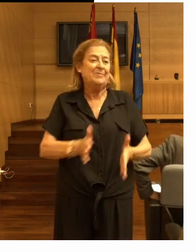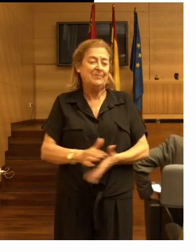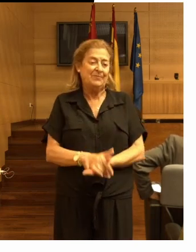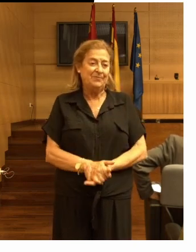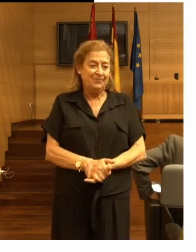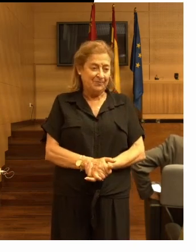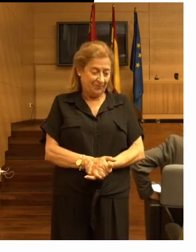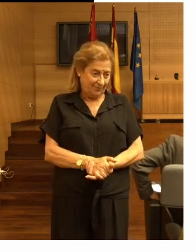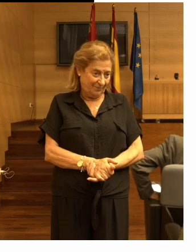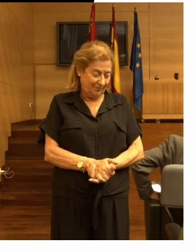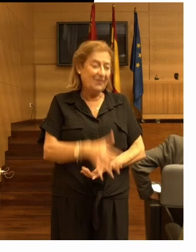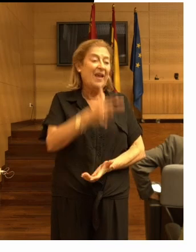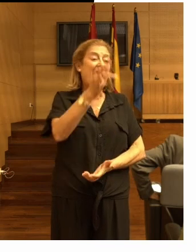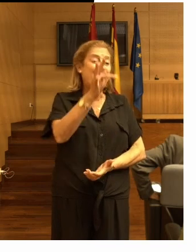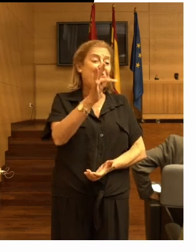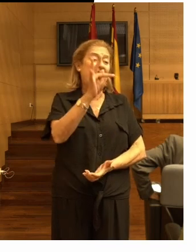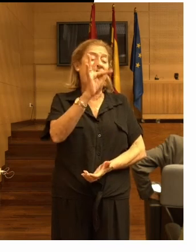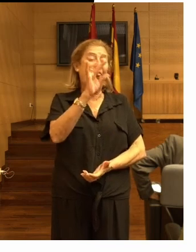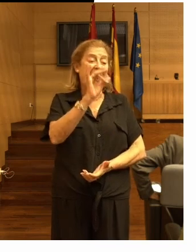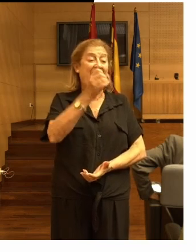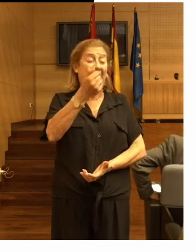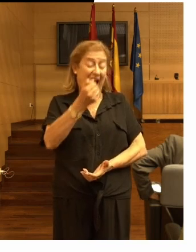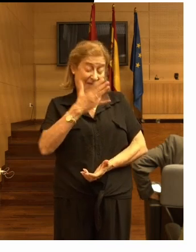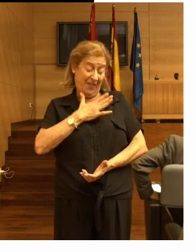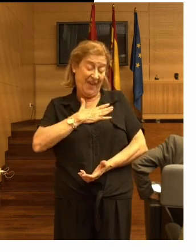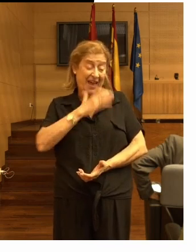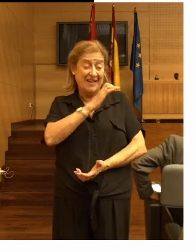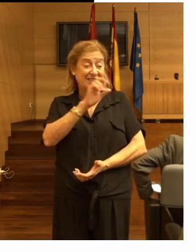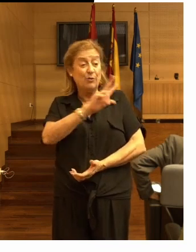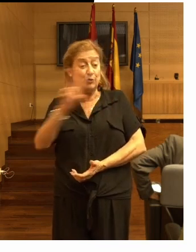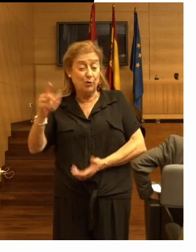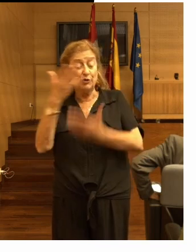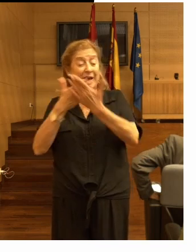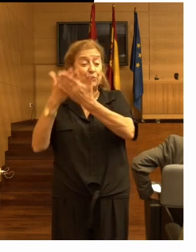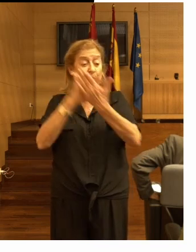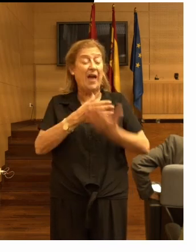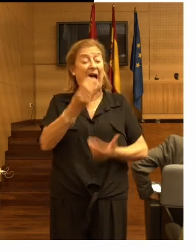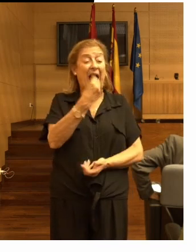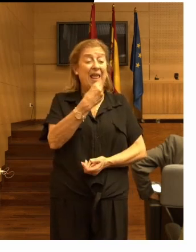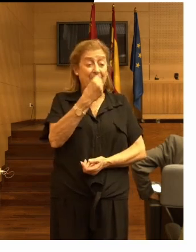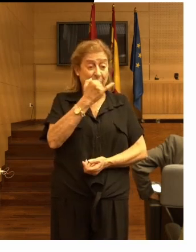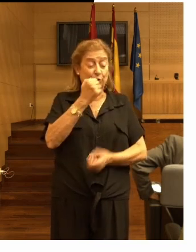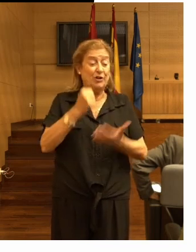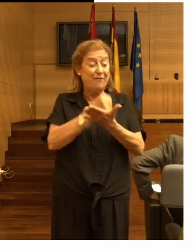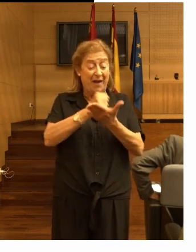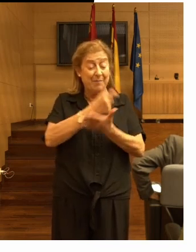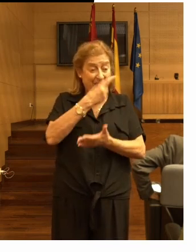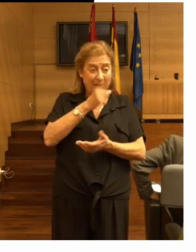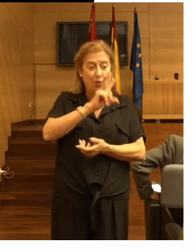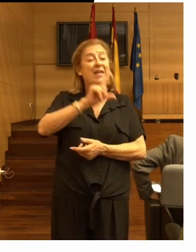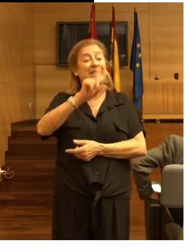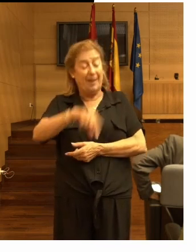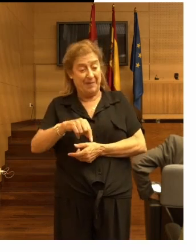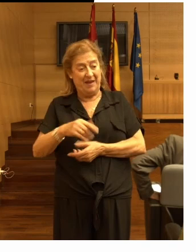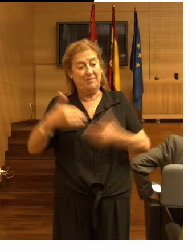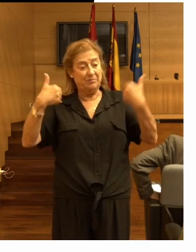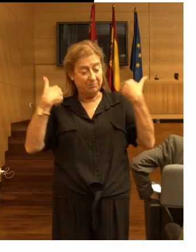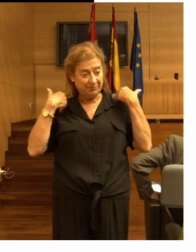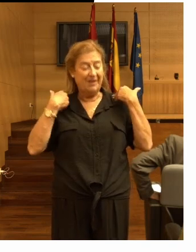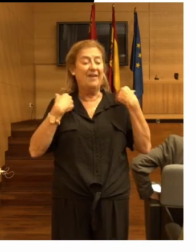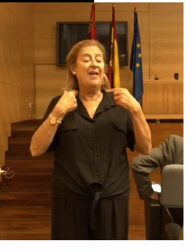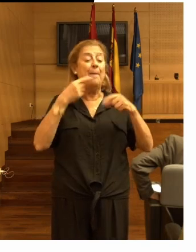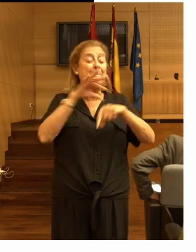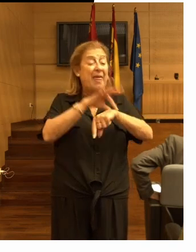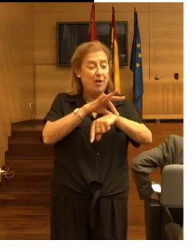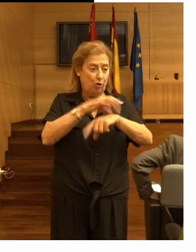la FDA que es una organización de Estados Unidos que no solamente estudia alimentos y fármacos también se encarga de los dispositivos